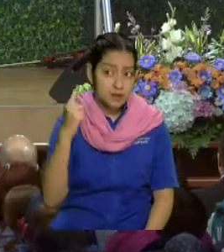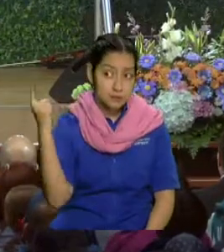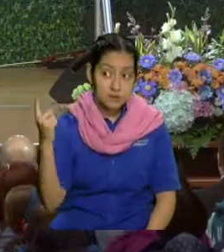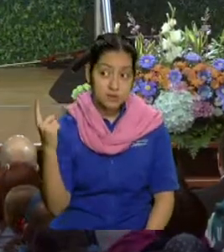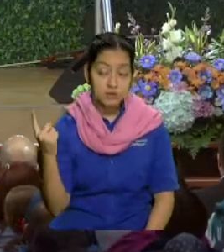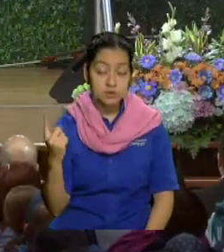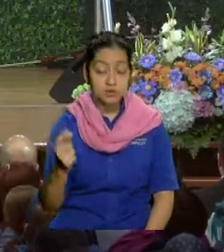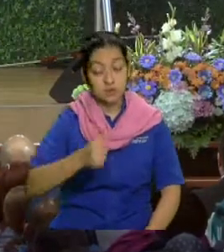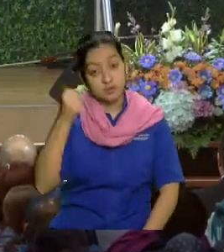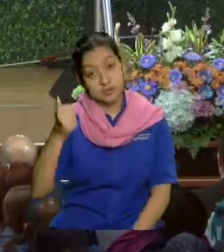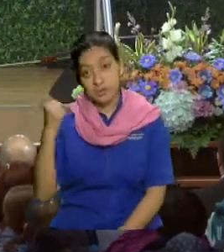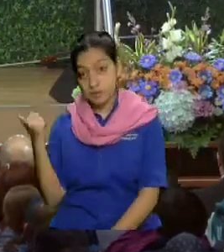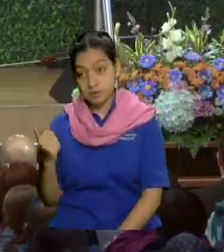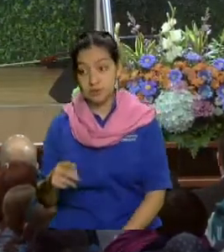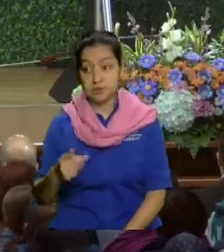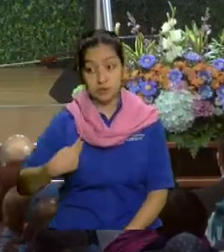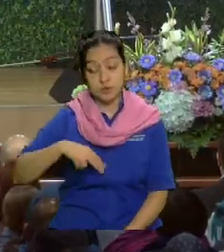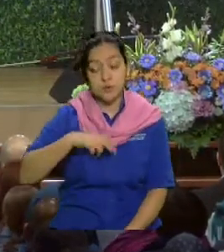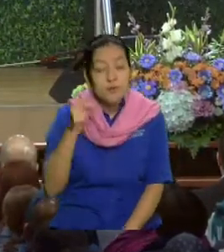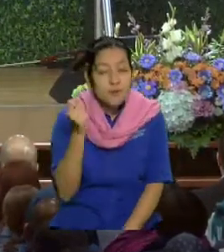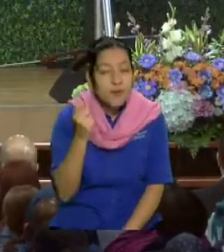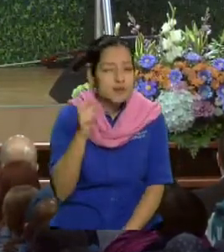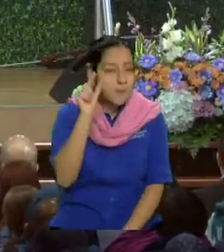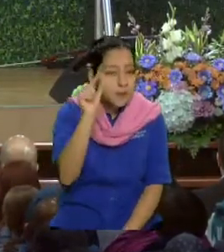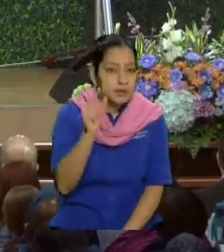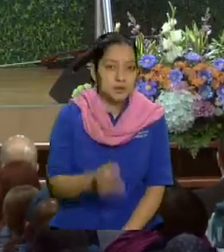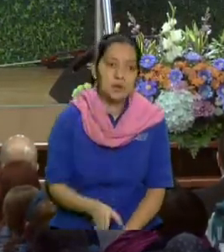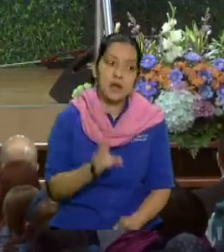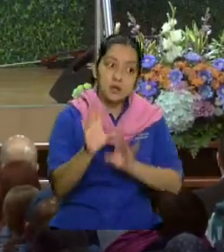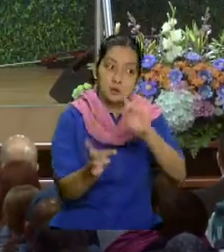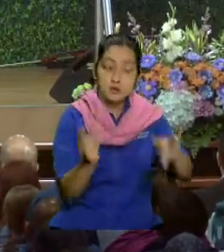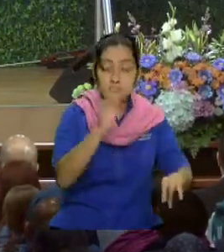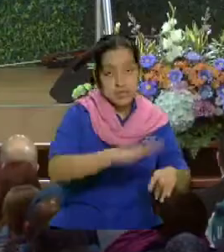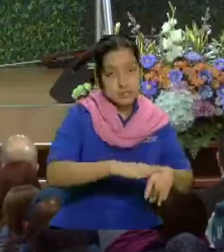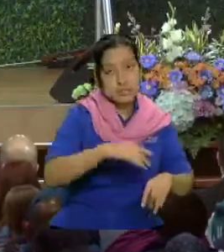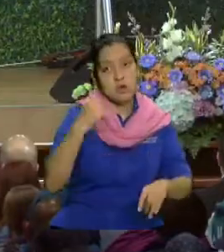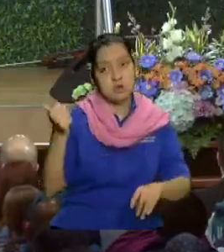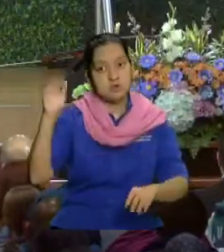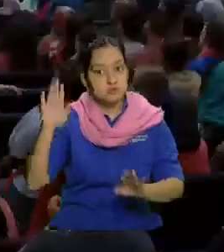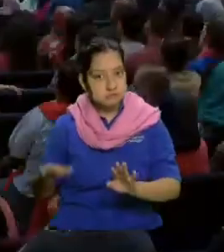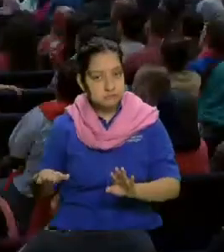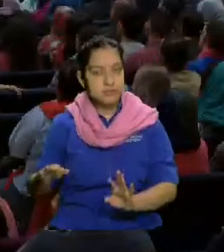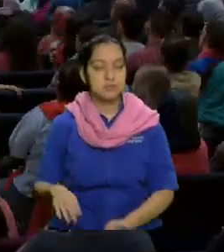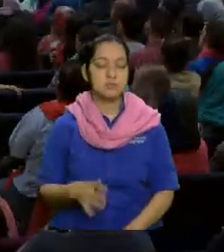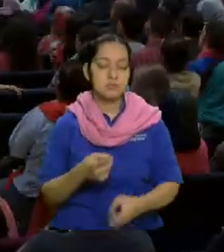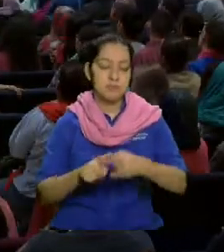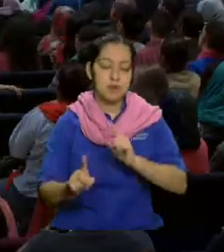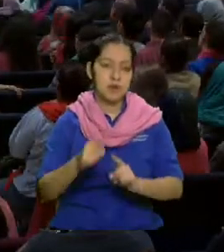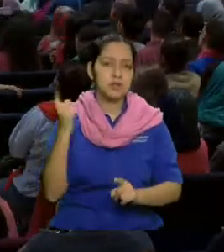hace falta un cachito. A unos más, a otros menos. Pero a todos nos hace falta más de algo.